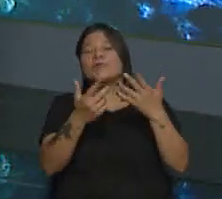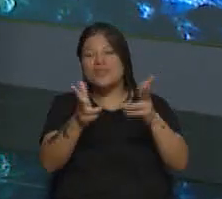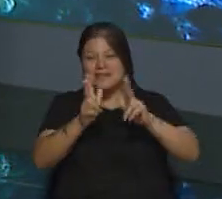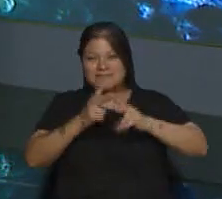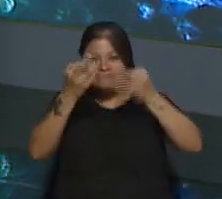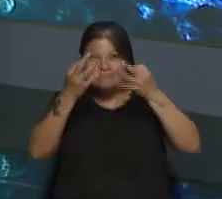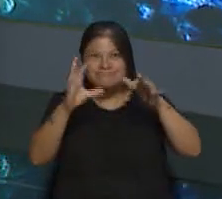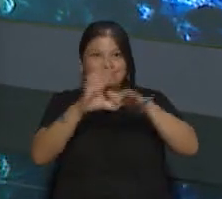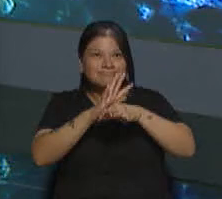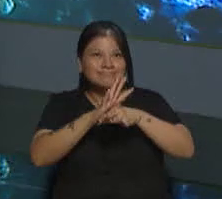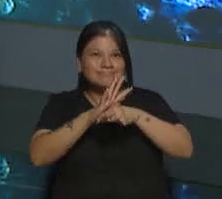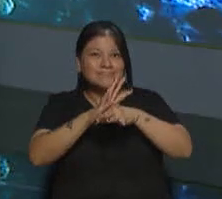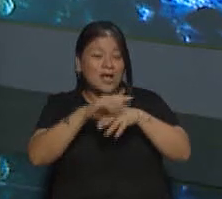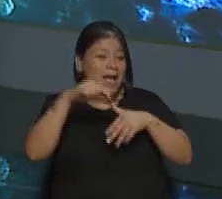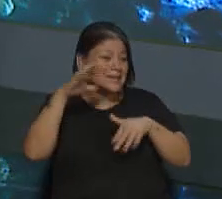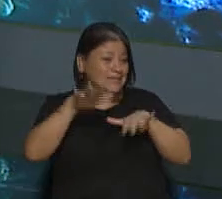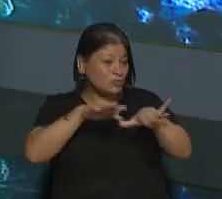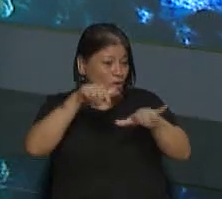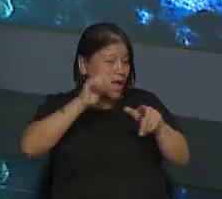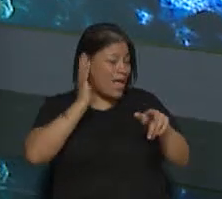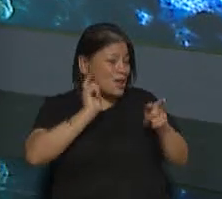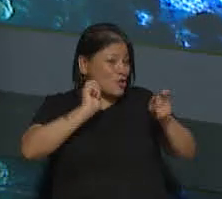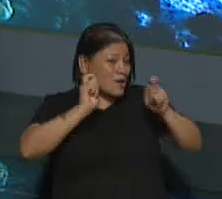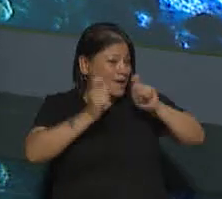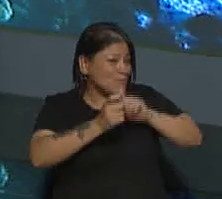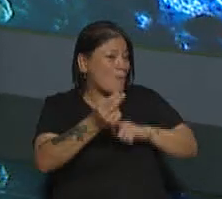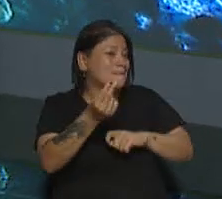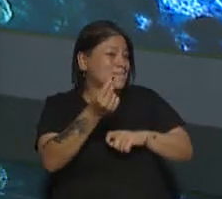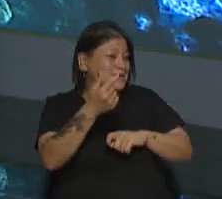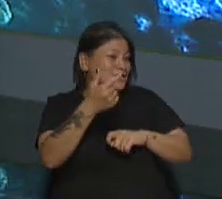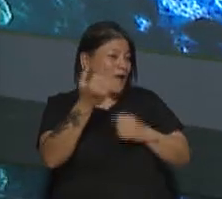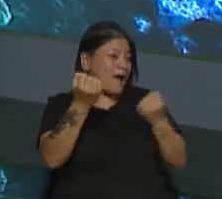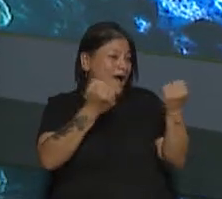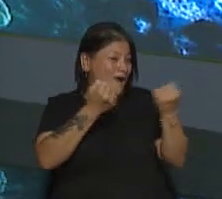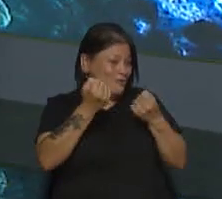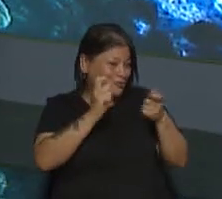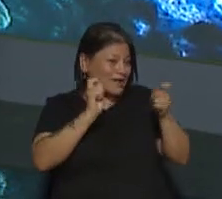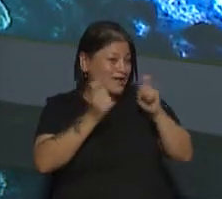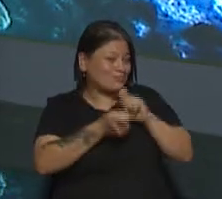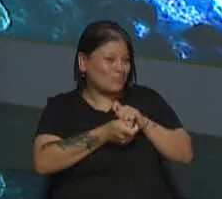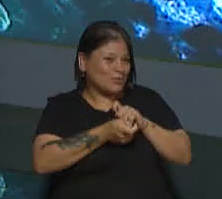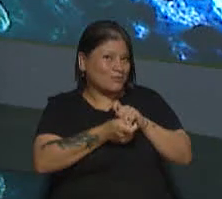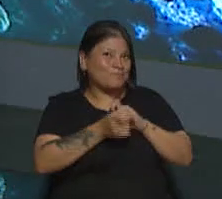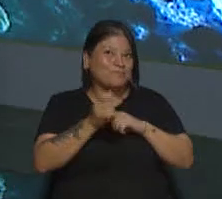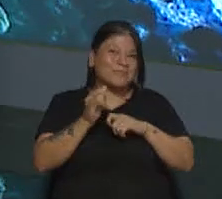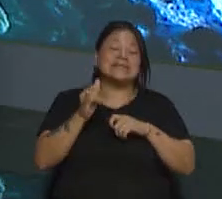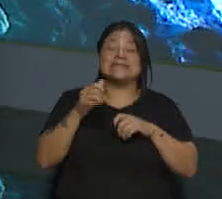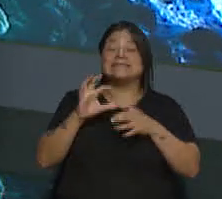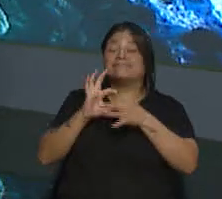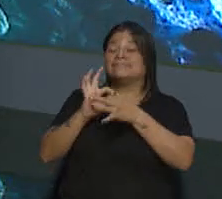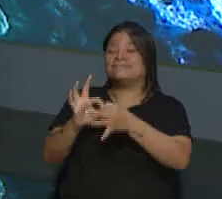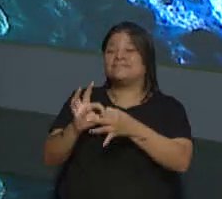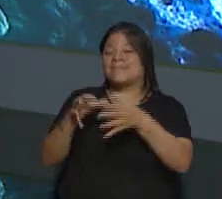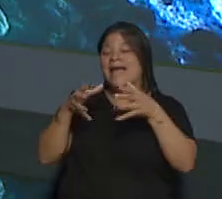arranco con uno... Te cambió algo con lo de hoy, ¿no? En el precio del traslado, por ejemplo. Ayer era una cosa con respecto a llenar un tanque de